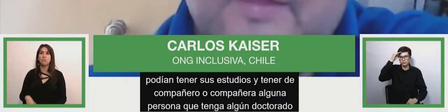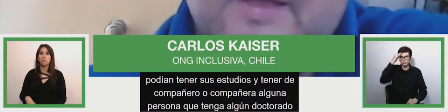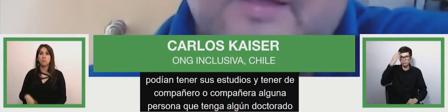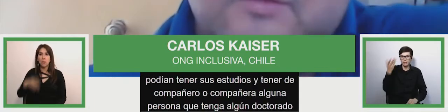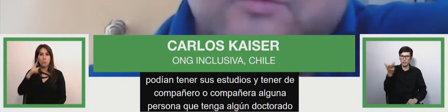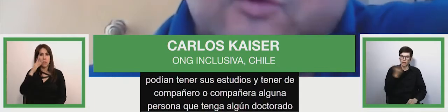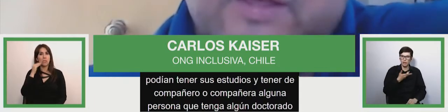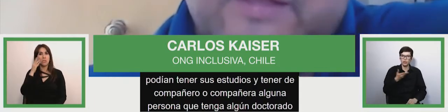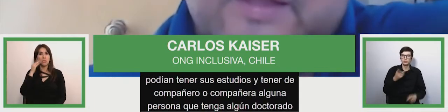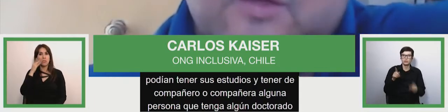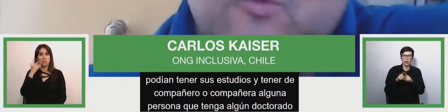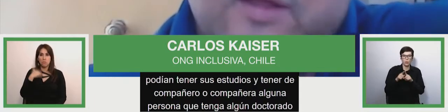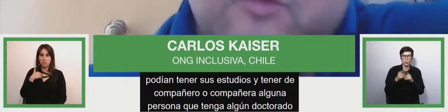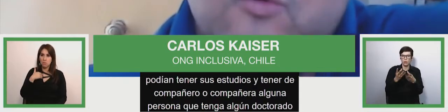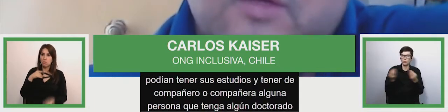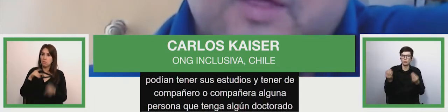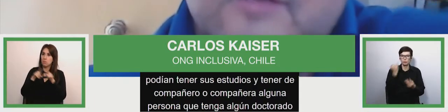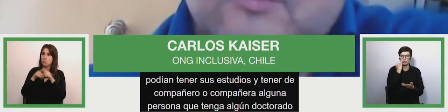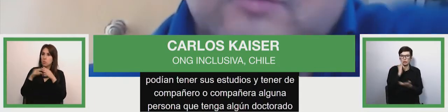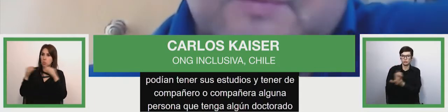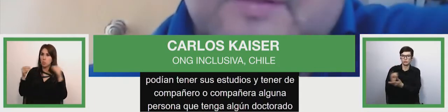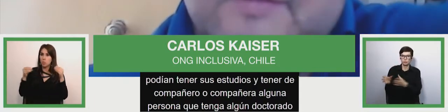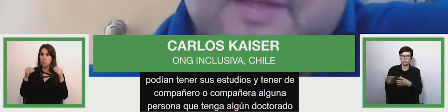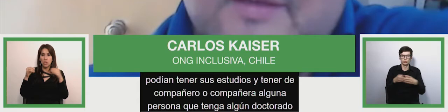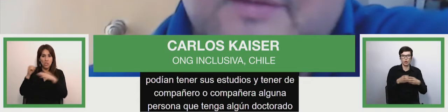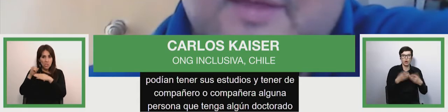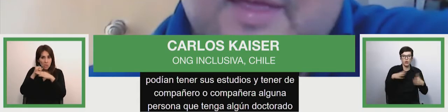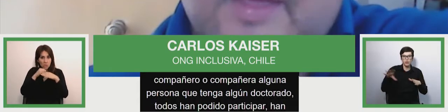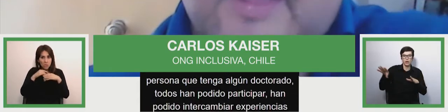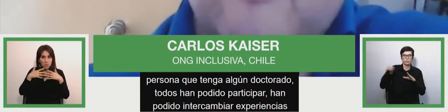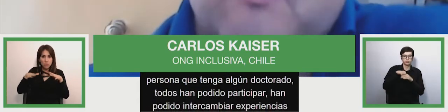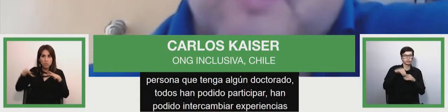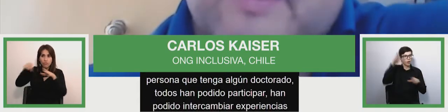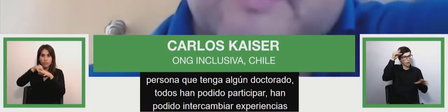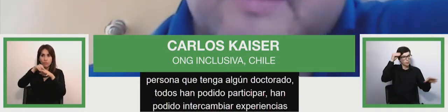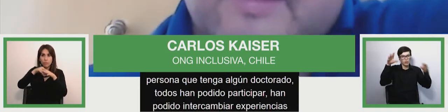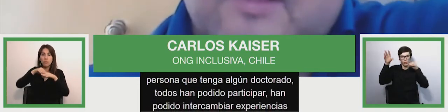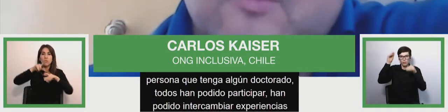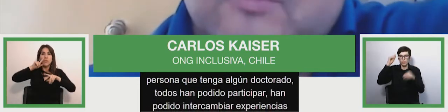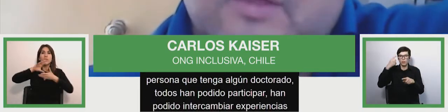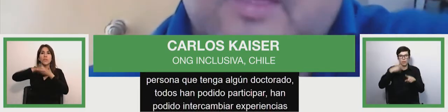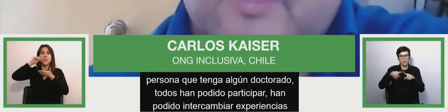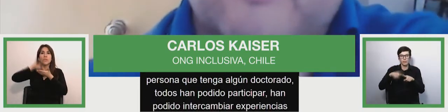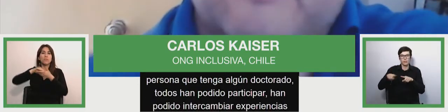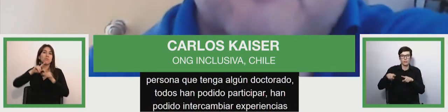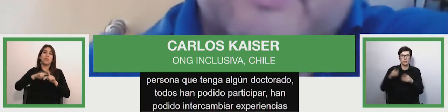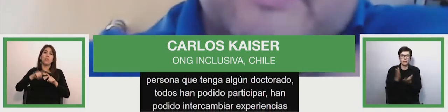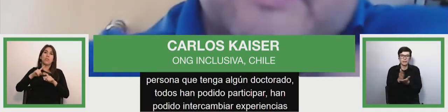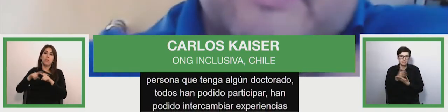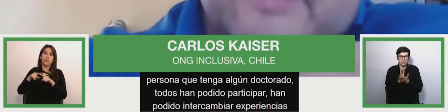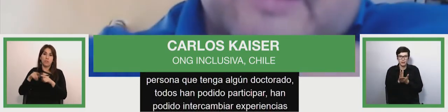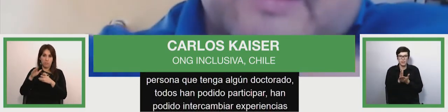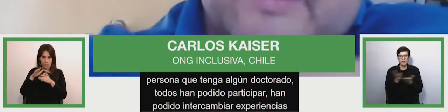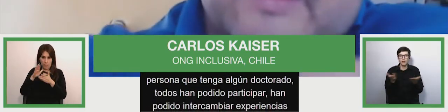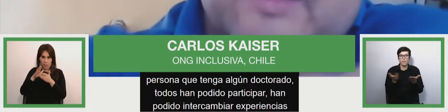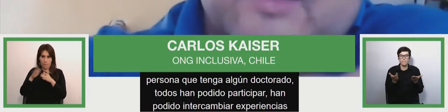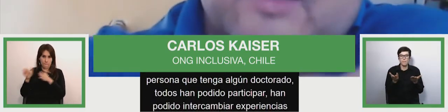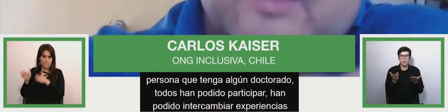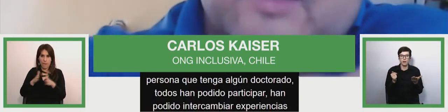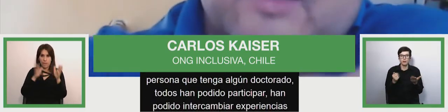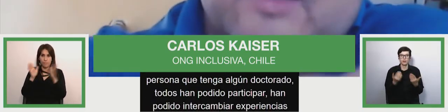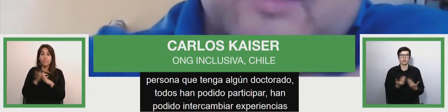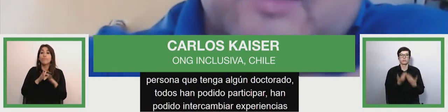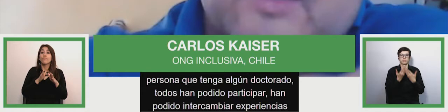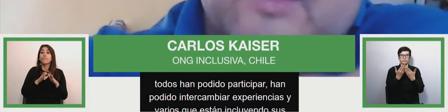y varias de las instituciones ya están incluyendo sus aprendizajes en sus planes estratégicos de manera tal que